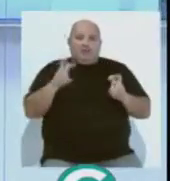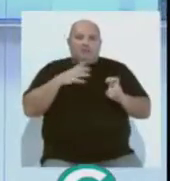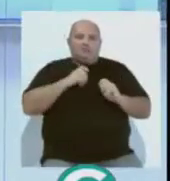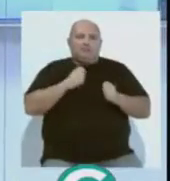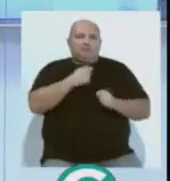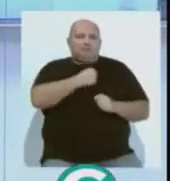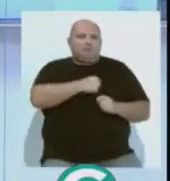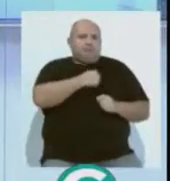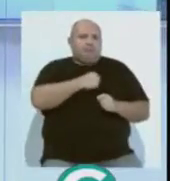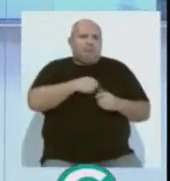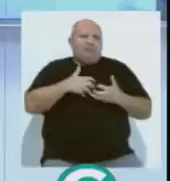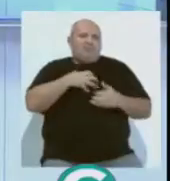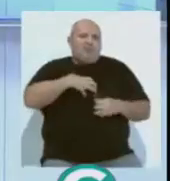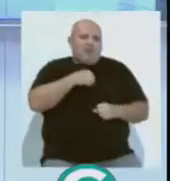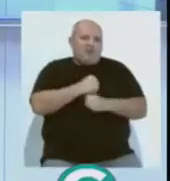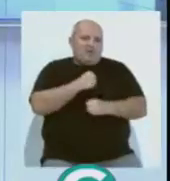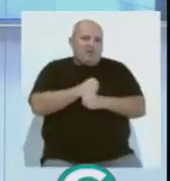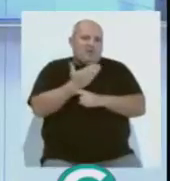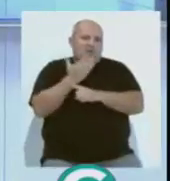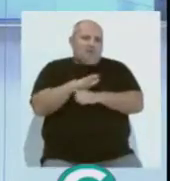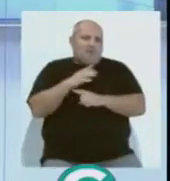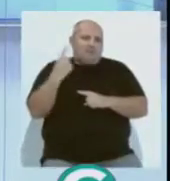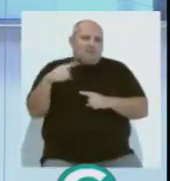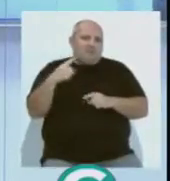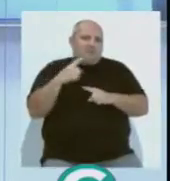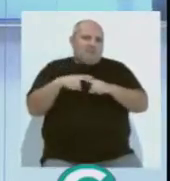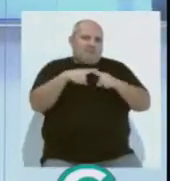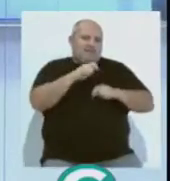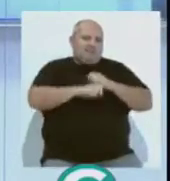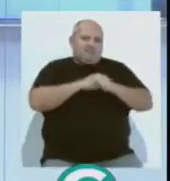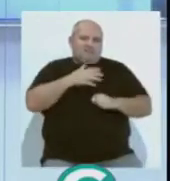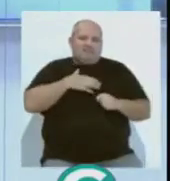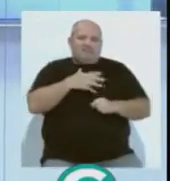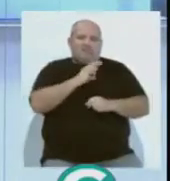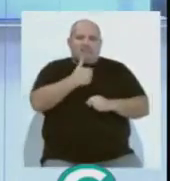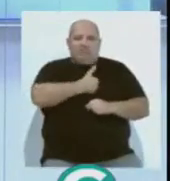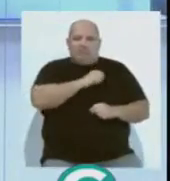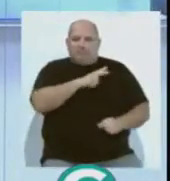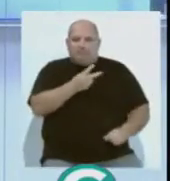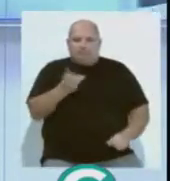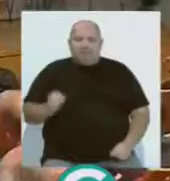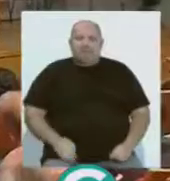entregado distinciones a funcionarios representantes de distintas asociaciones y miembros de las fuerzas de seguridad.